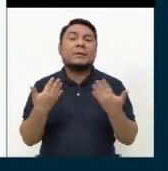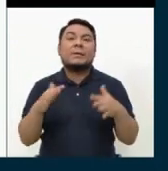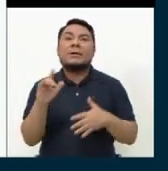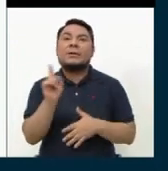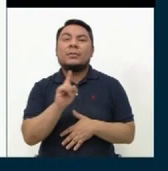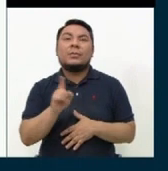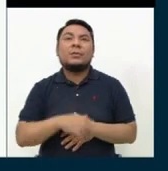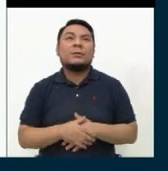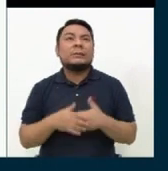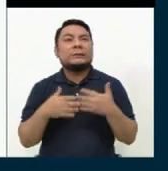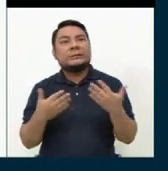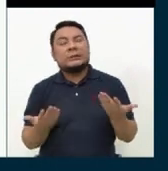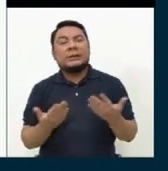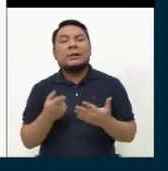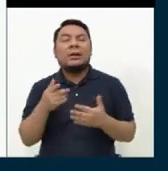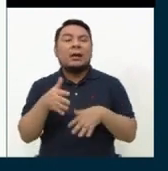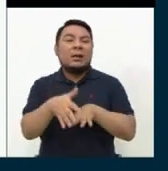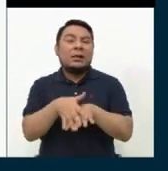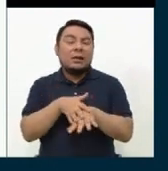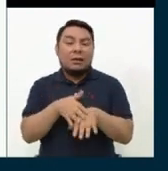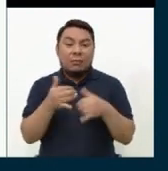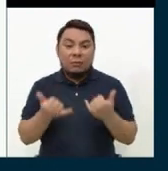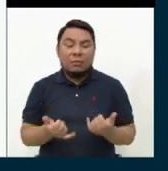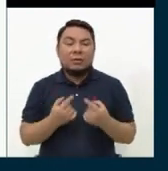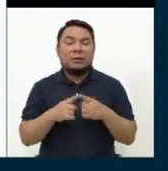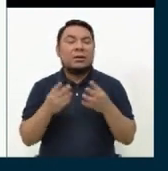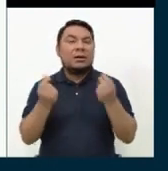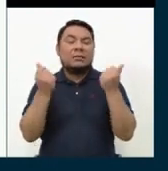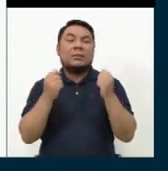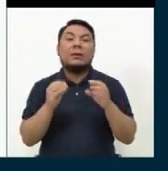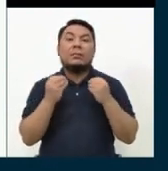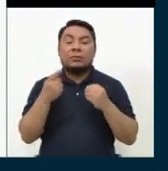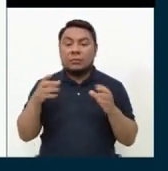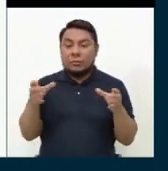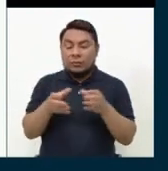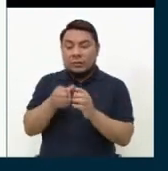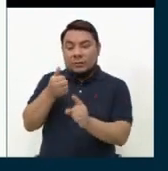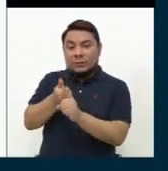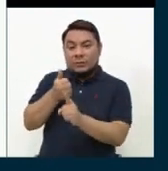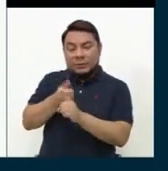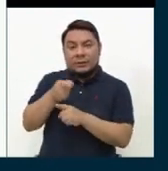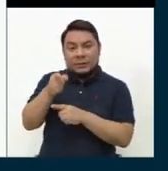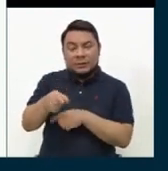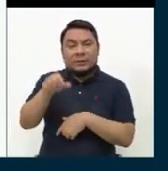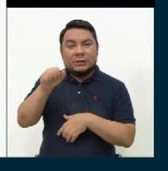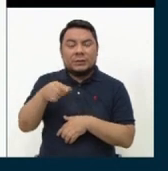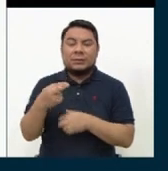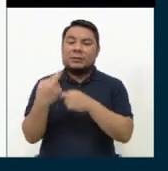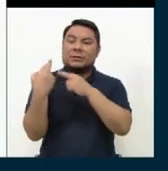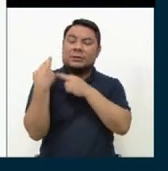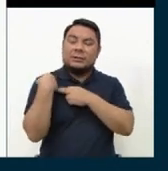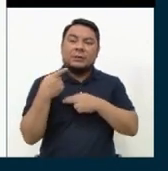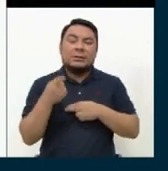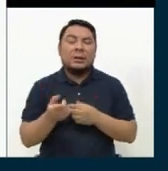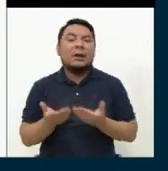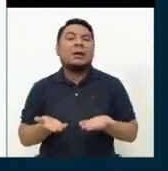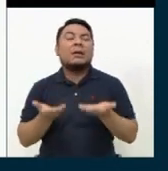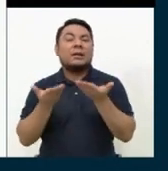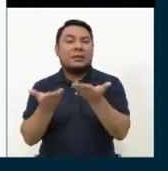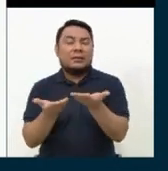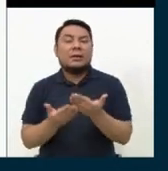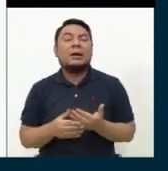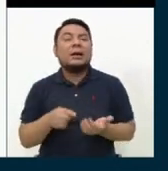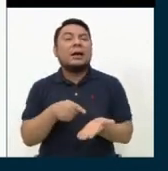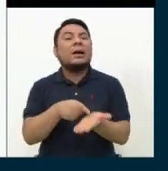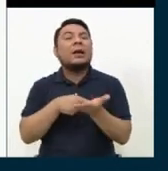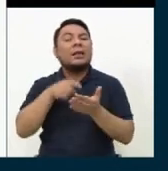a ser tan lentas como ahora, sino van a ser inmediatas, porque la unidad misma de la RIS va a ser la que se encargue de dar las